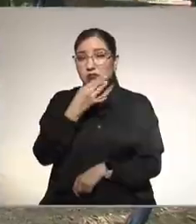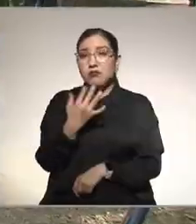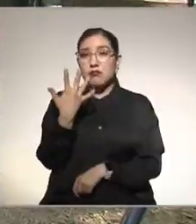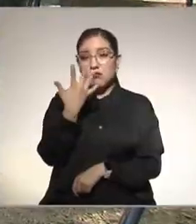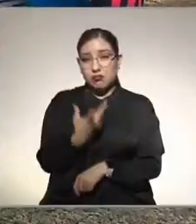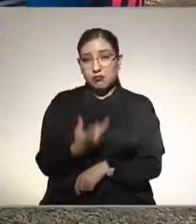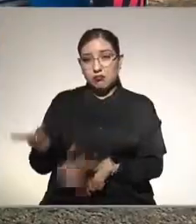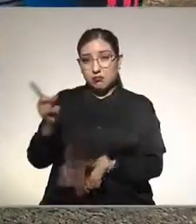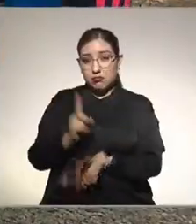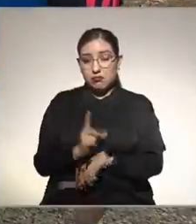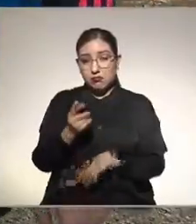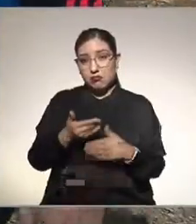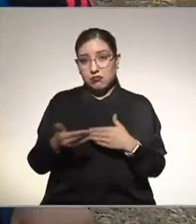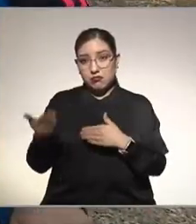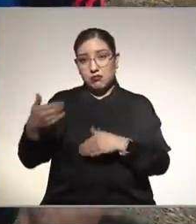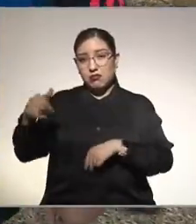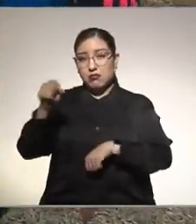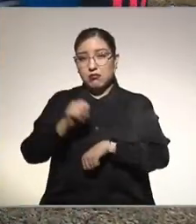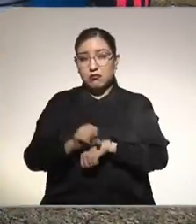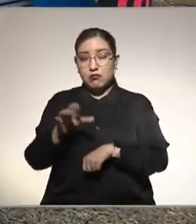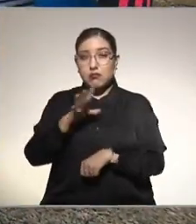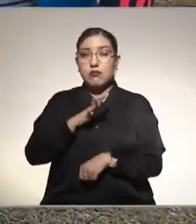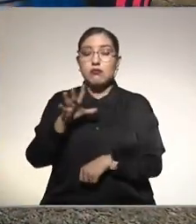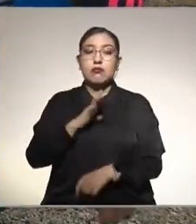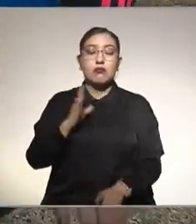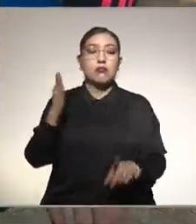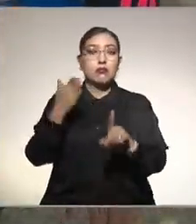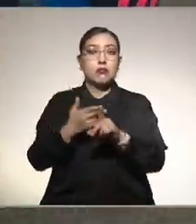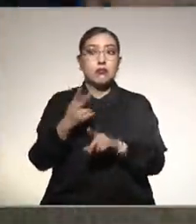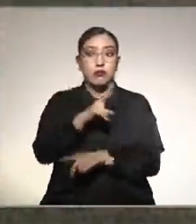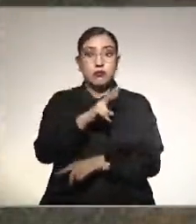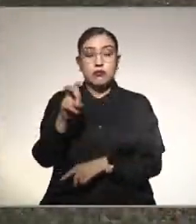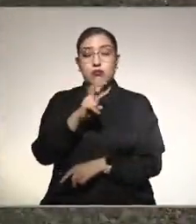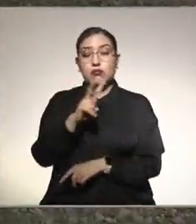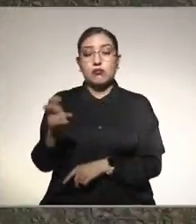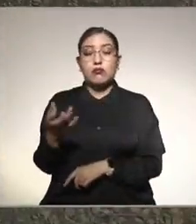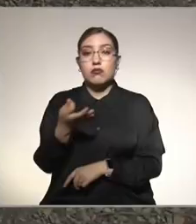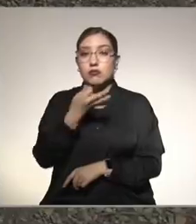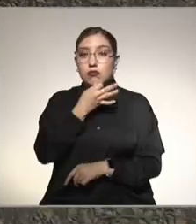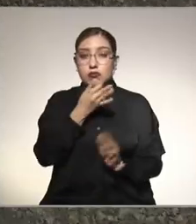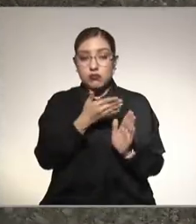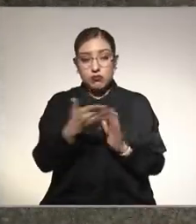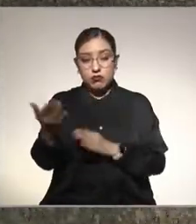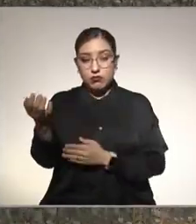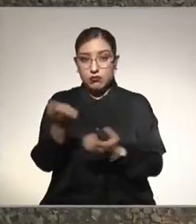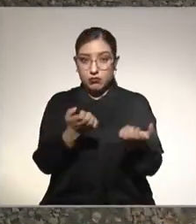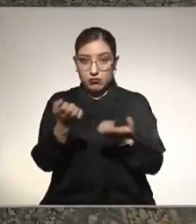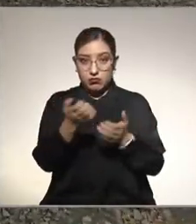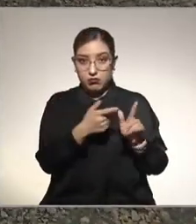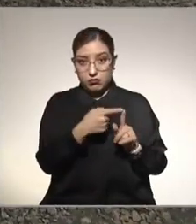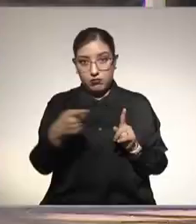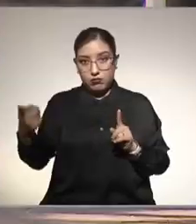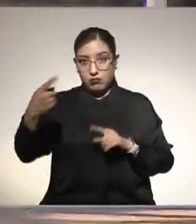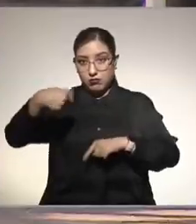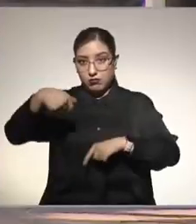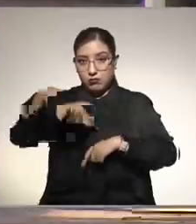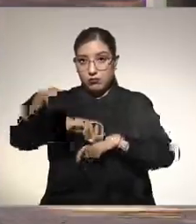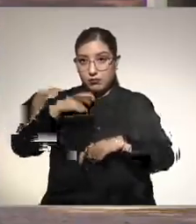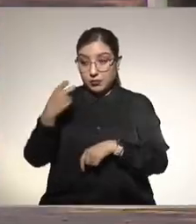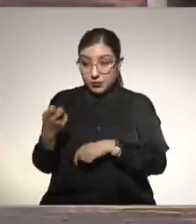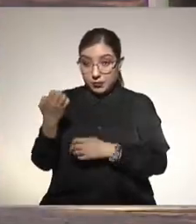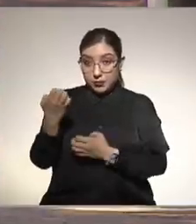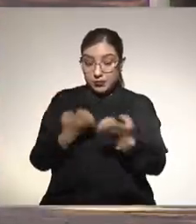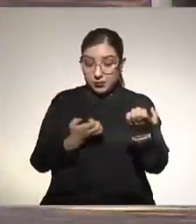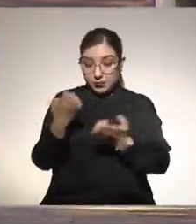5 días a la semana con una meta de más o menos cumplir 200 minutos de ejercicio repartidos a lo largo de la semana es muy importante que este ejercicio